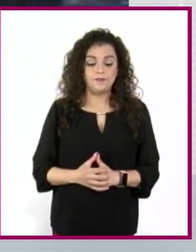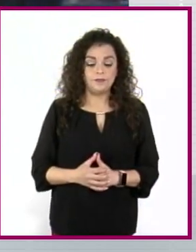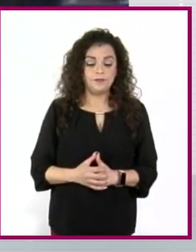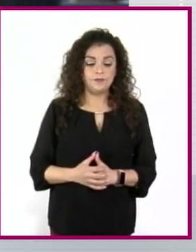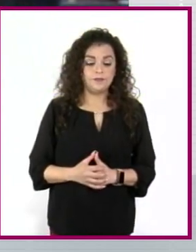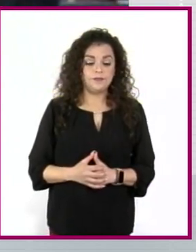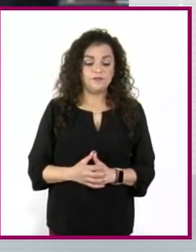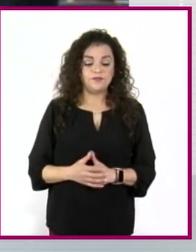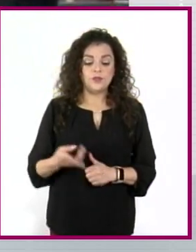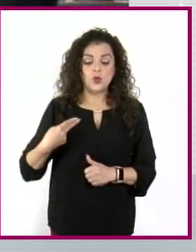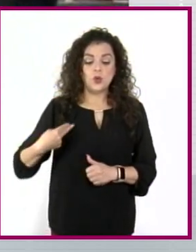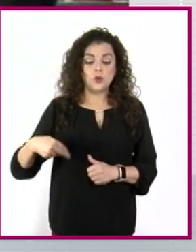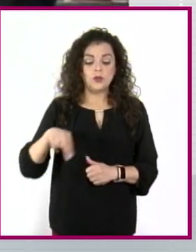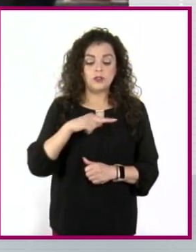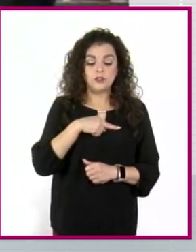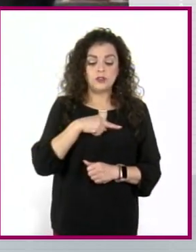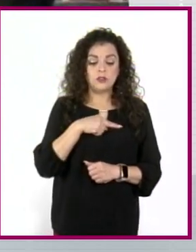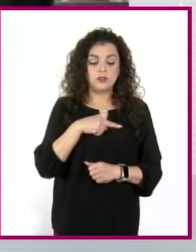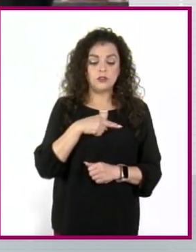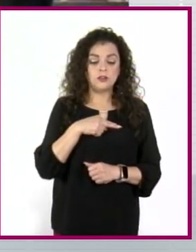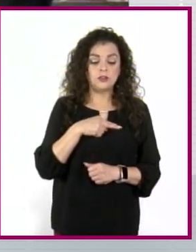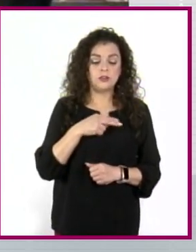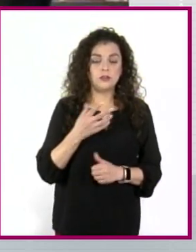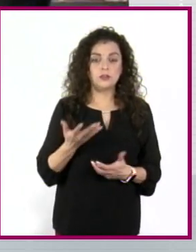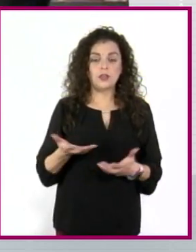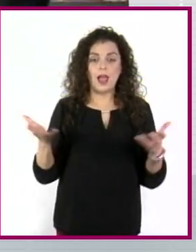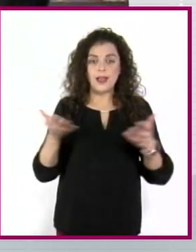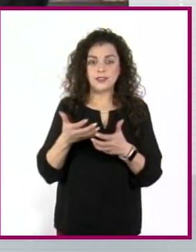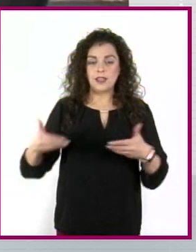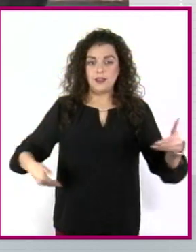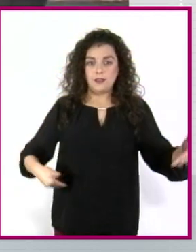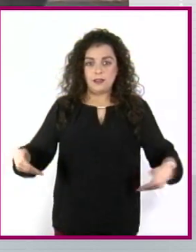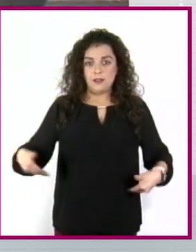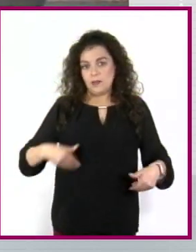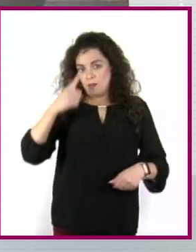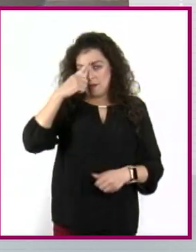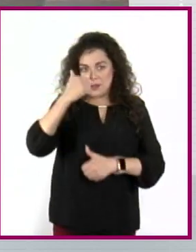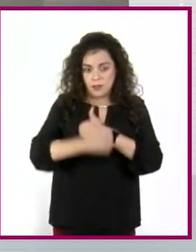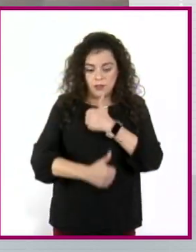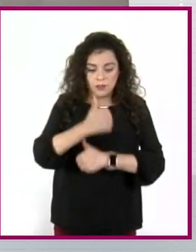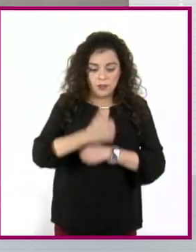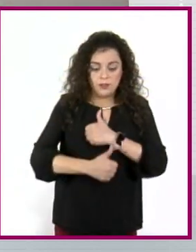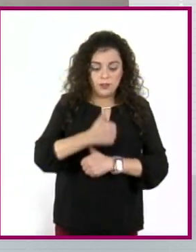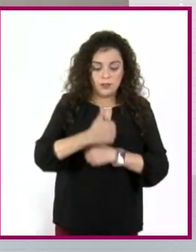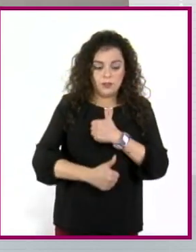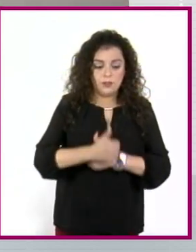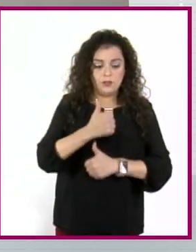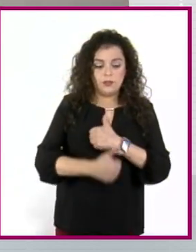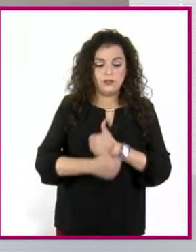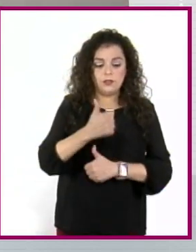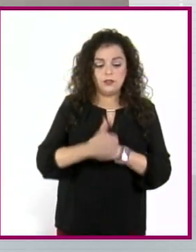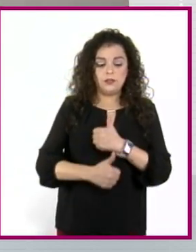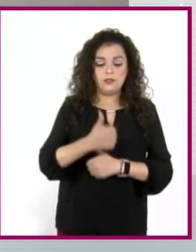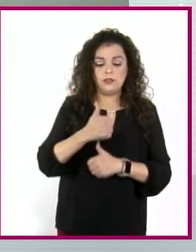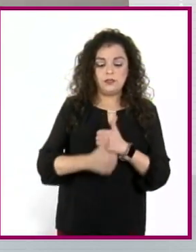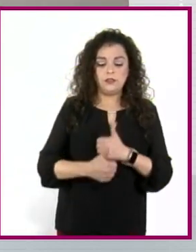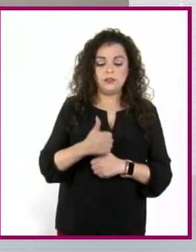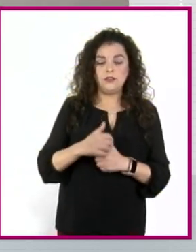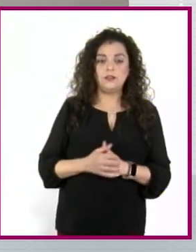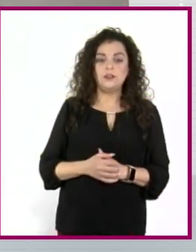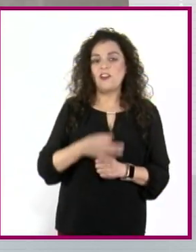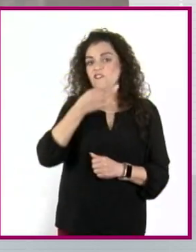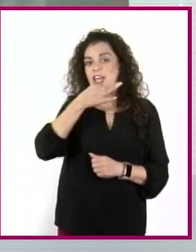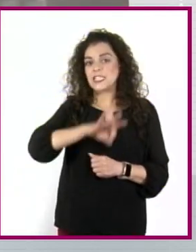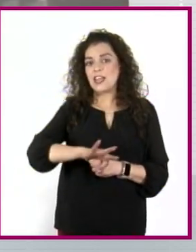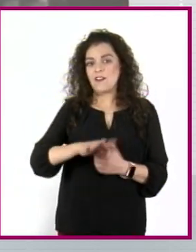Nosotros preparábamos obras para concursos y festivales que nos pedían en el colectivo de bachilleros.